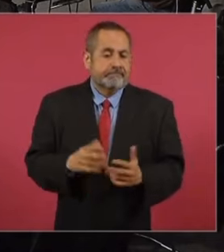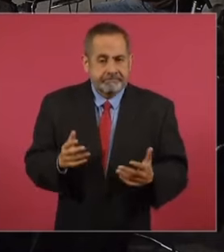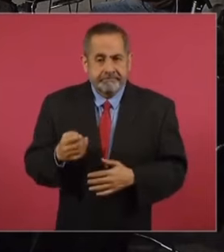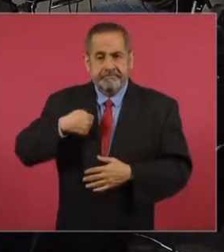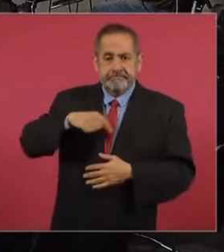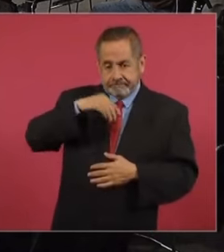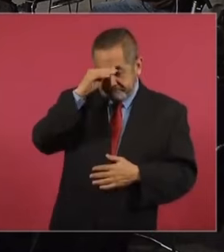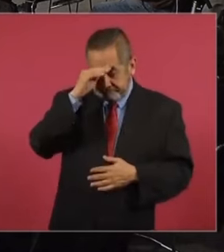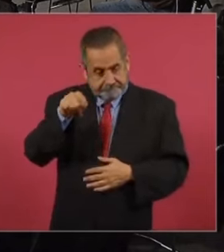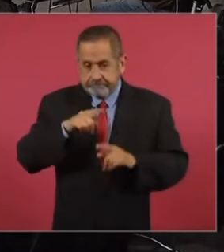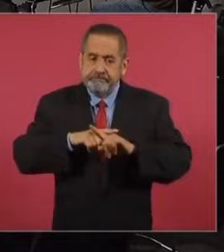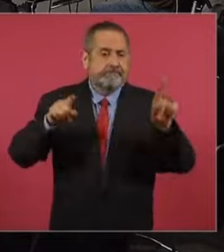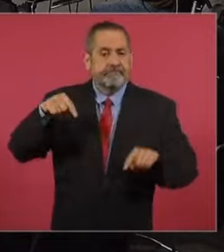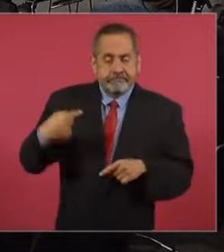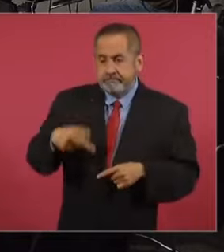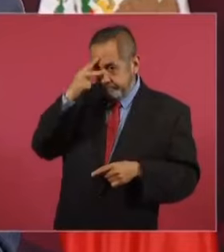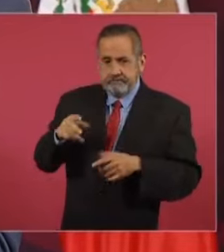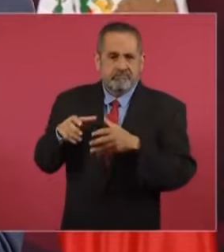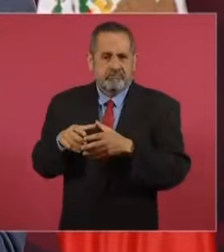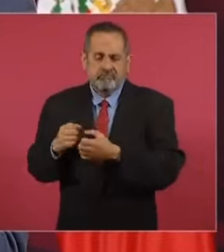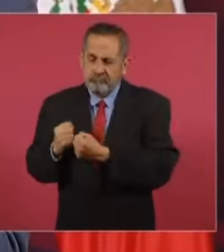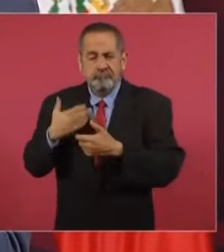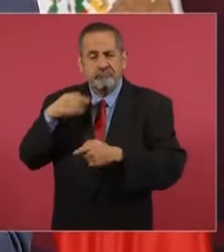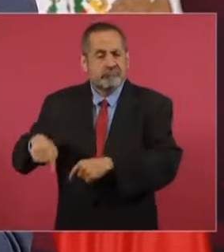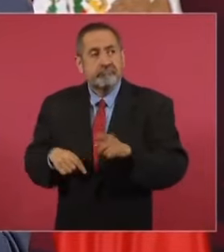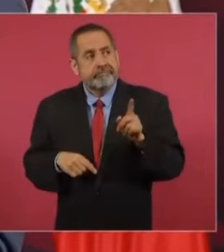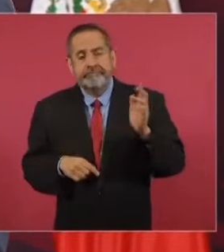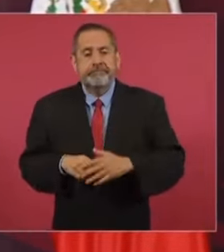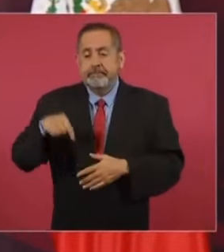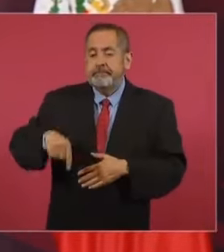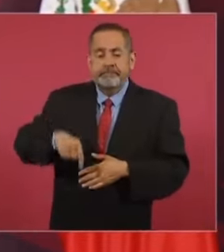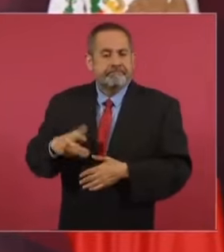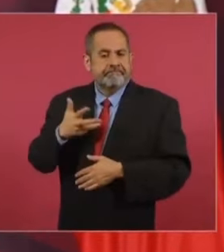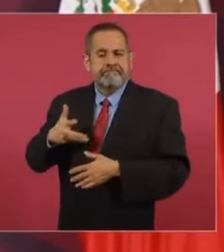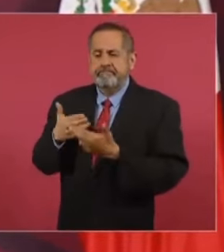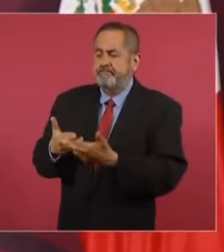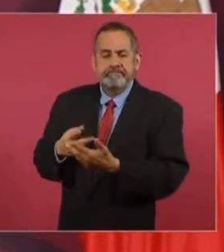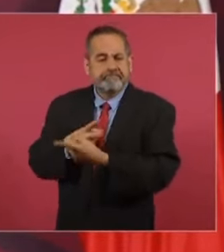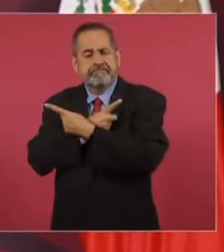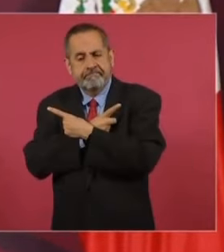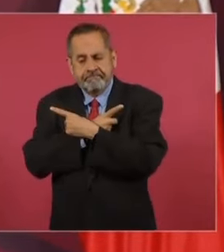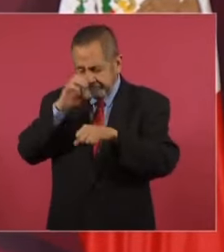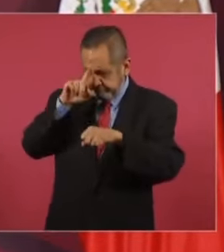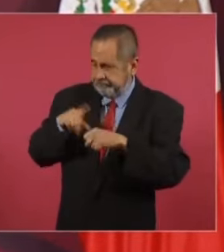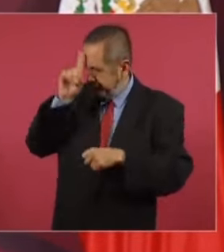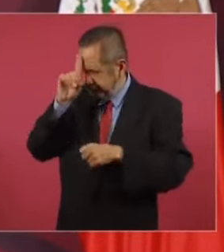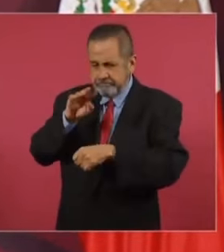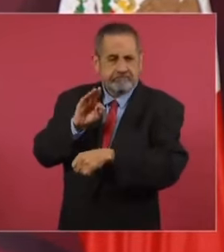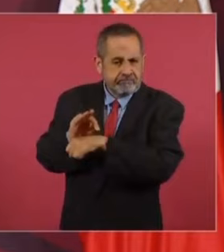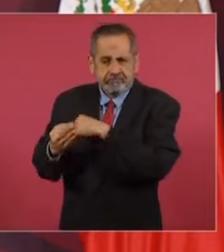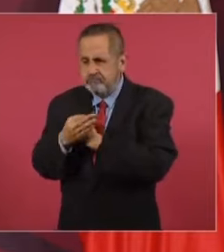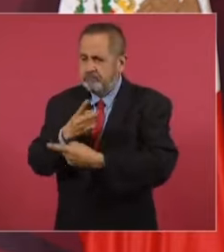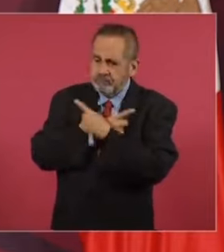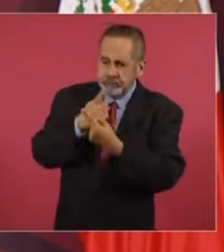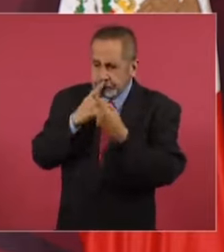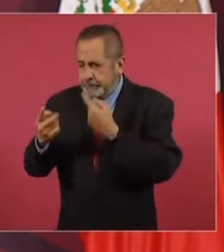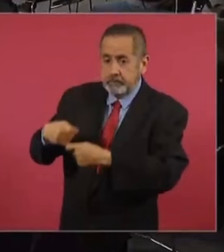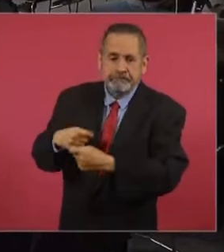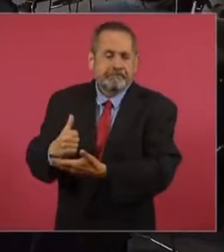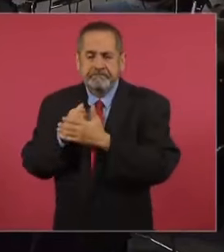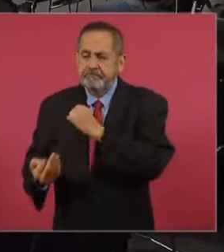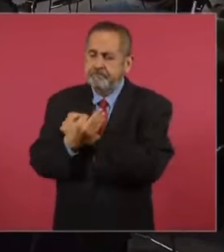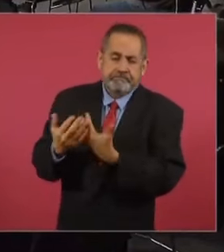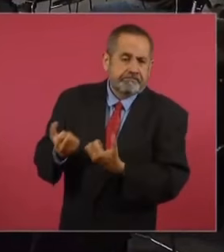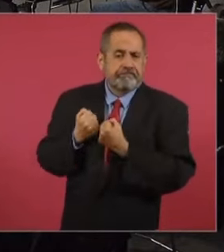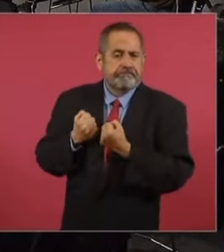Entonces, nosotros tenemos algo, nosotros somos potencia, porque tenemos una gran reserva de valores culturales, morales, espirituales.